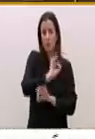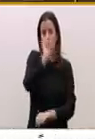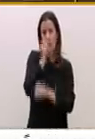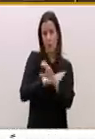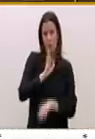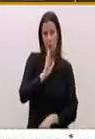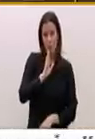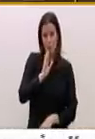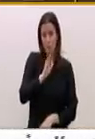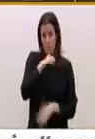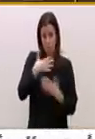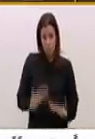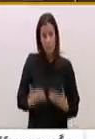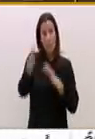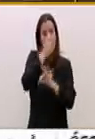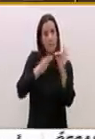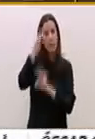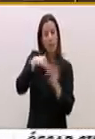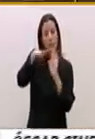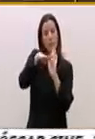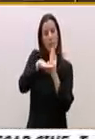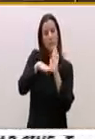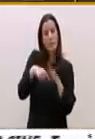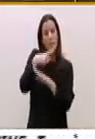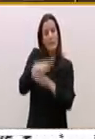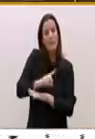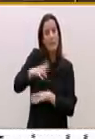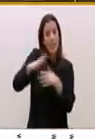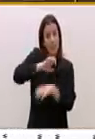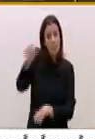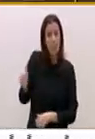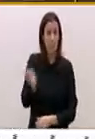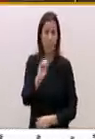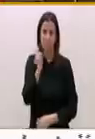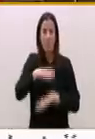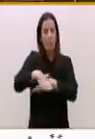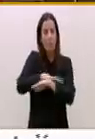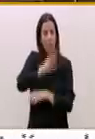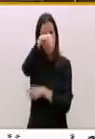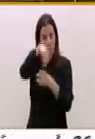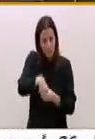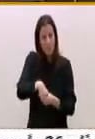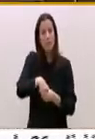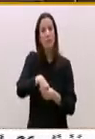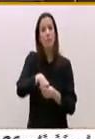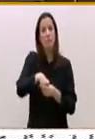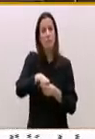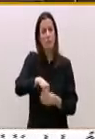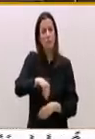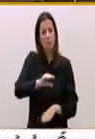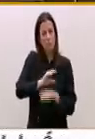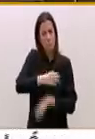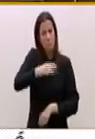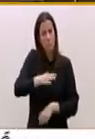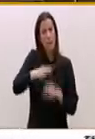ocasión, los criterios no han sido impuestos por Europa. El Gobierno contaba con un gran margen para establecer criterios de